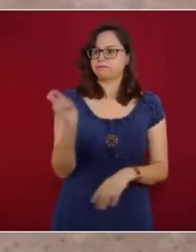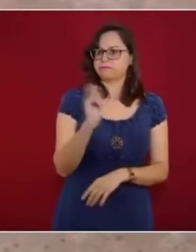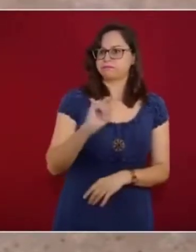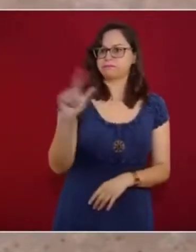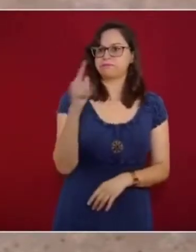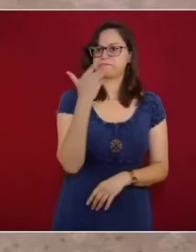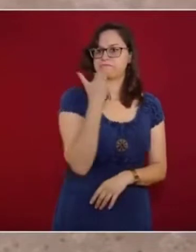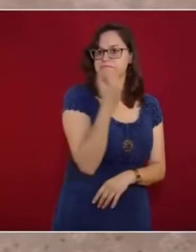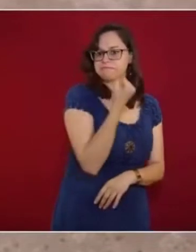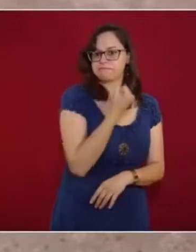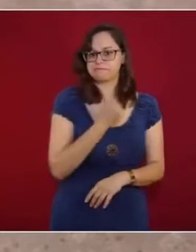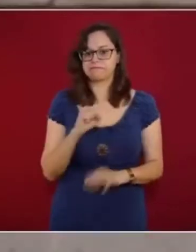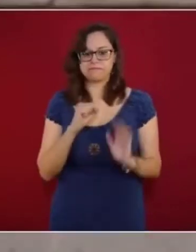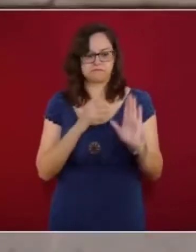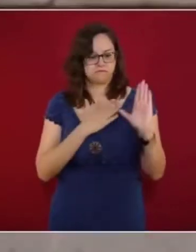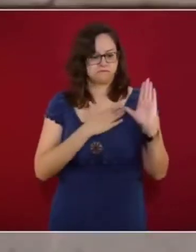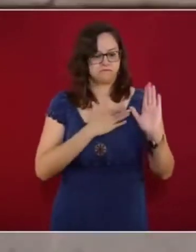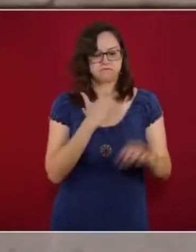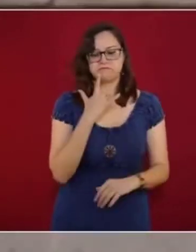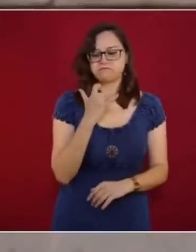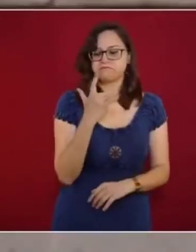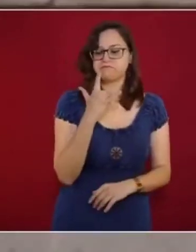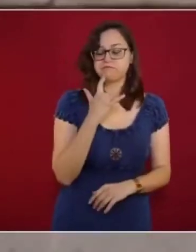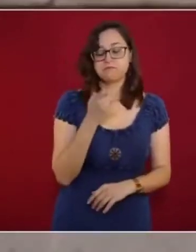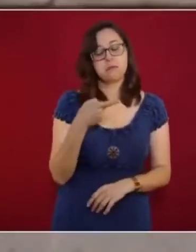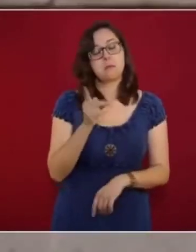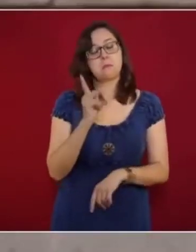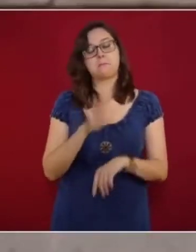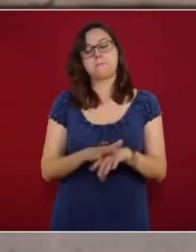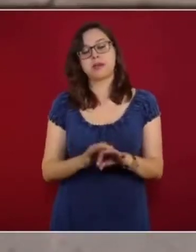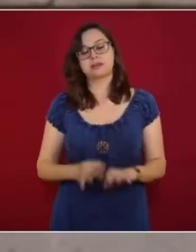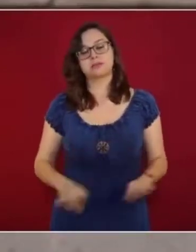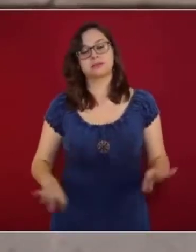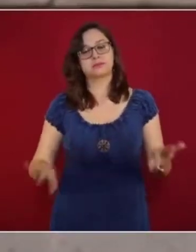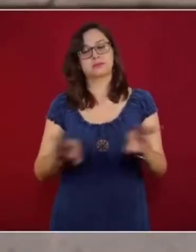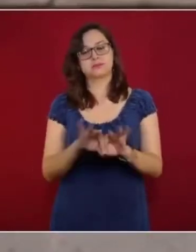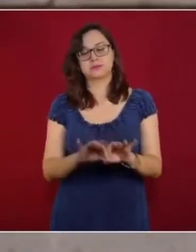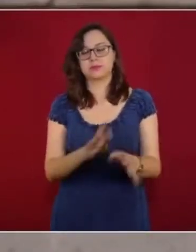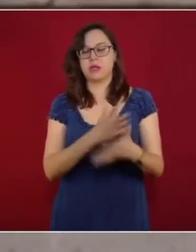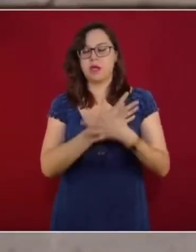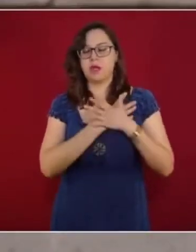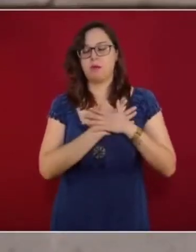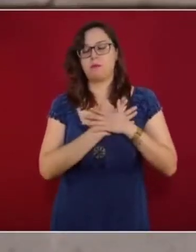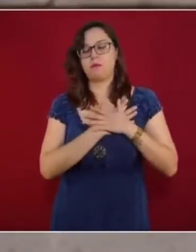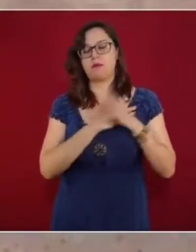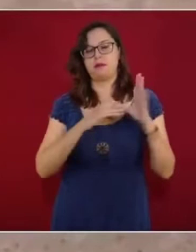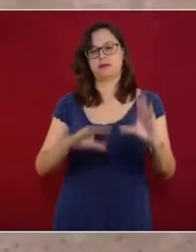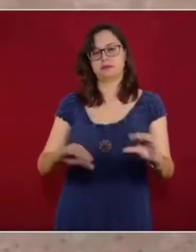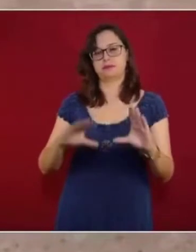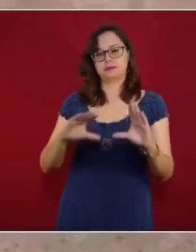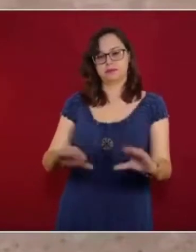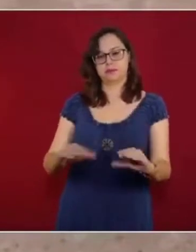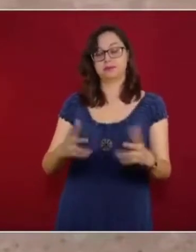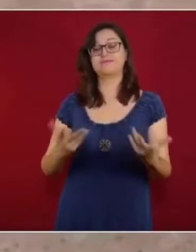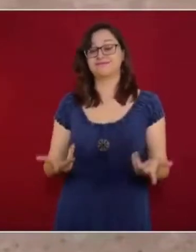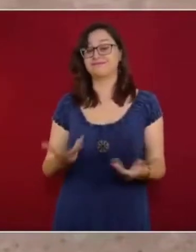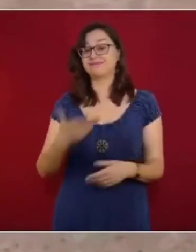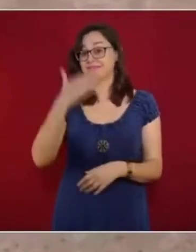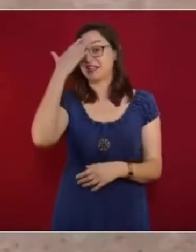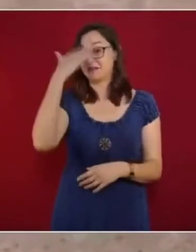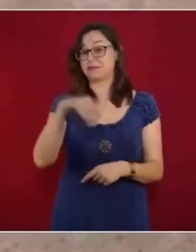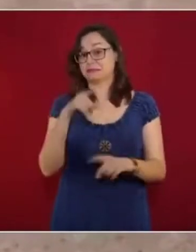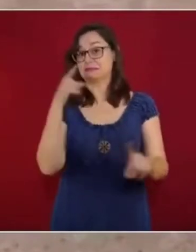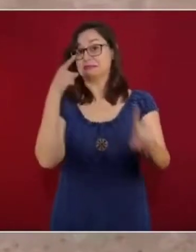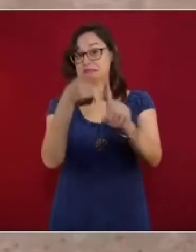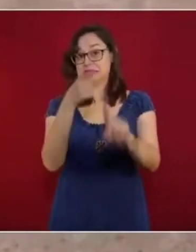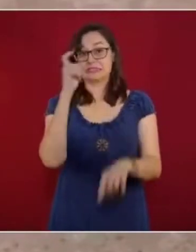vocación, pero muy en especial su profundo amor por esa noble profesión. Sabemos que hay retos de aprendizaje, sabemos que